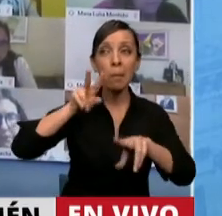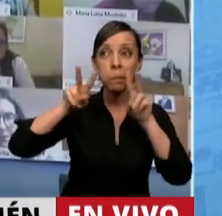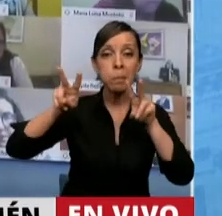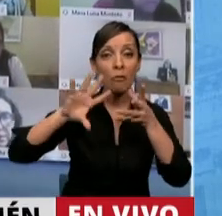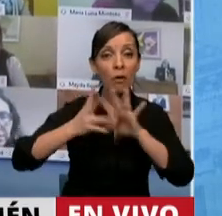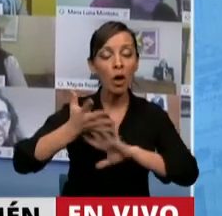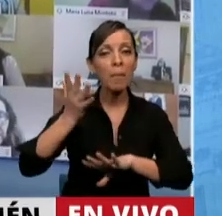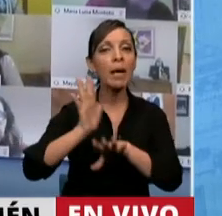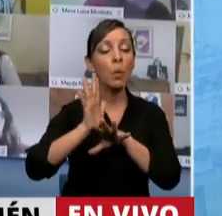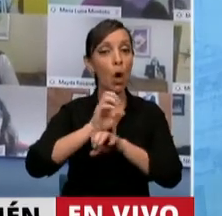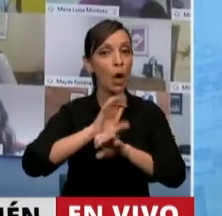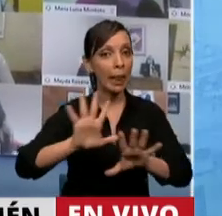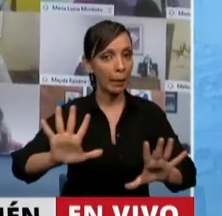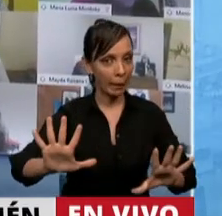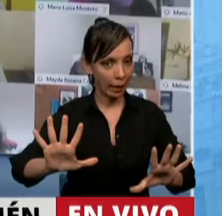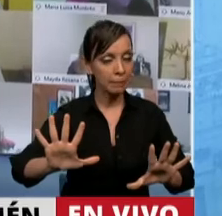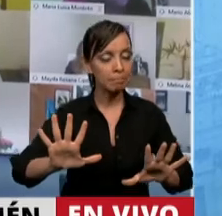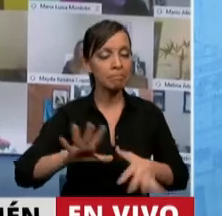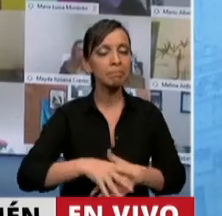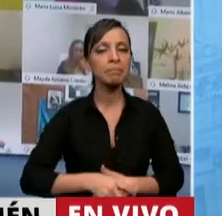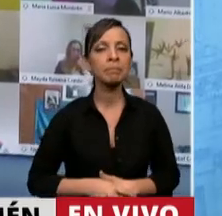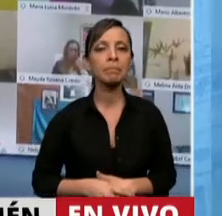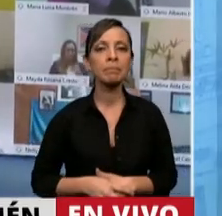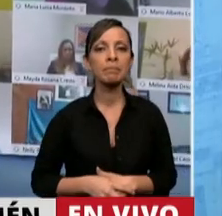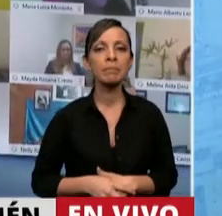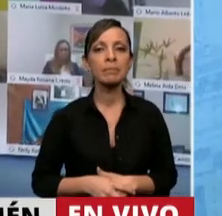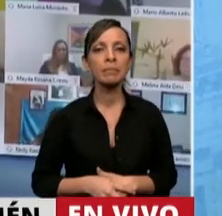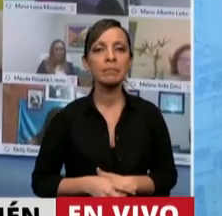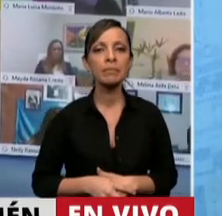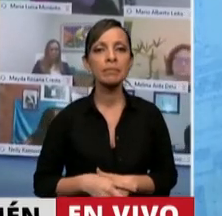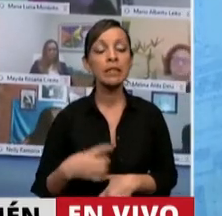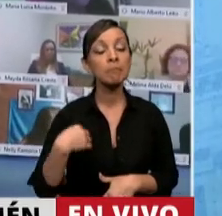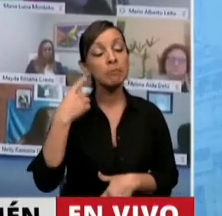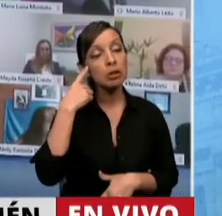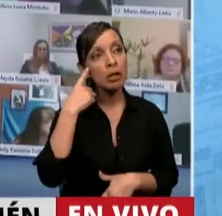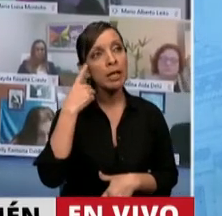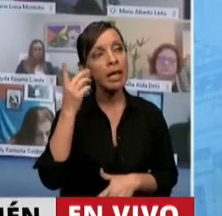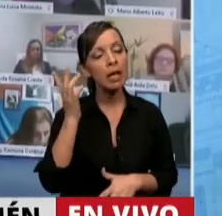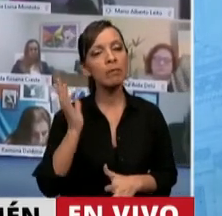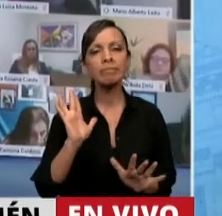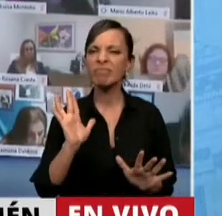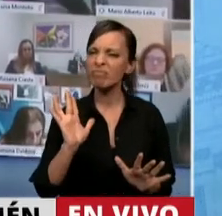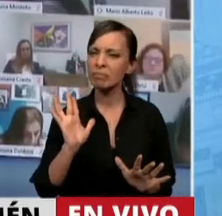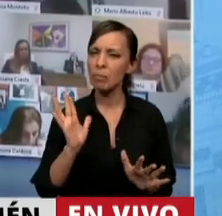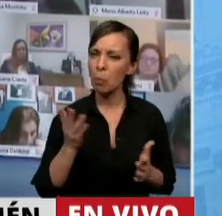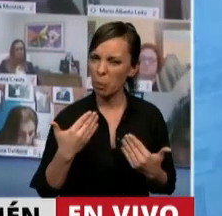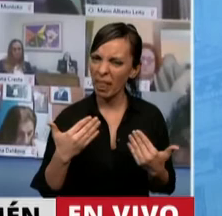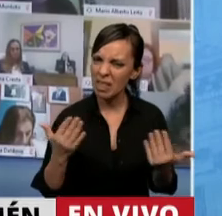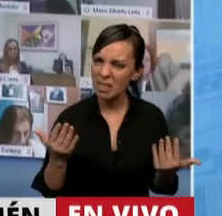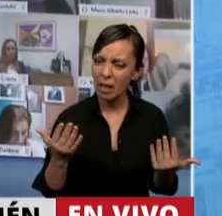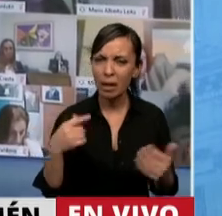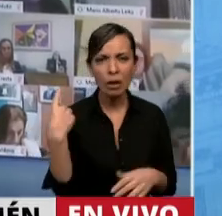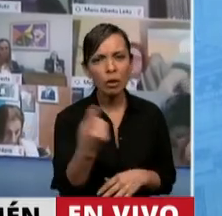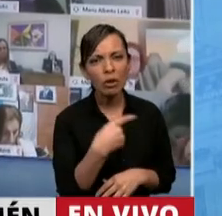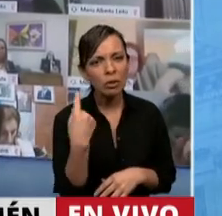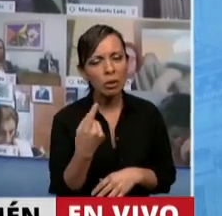Y creo, ¿es posible que no podamos